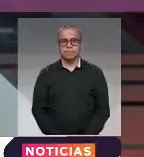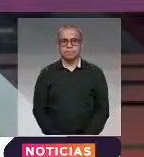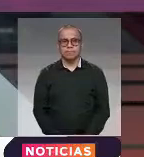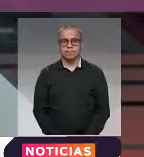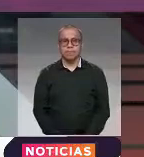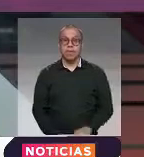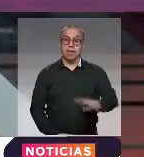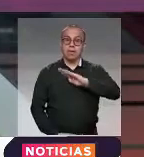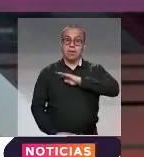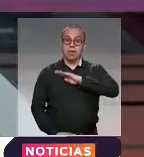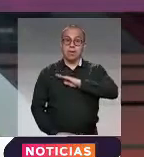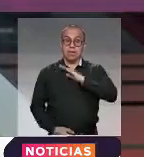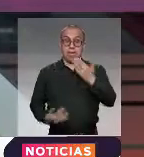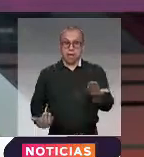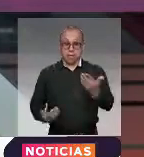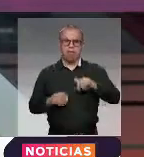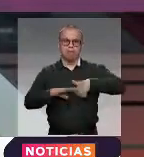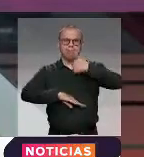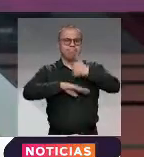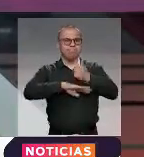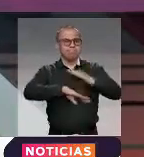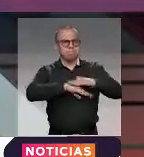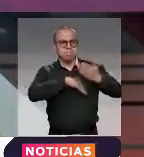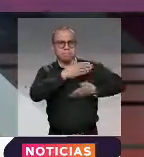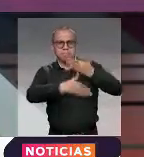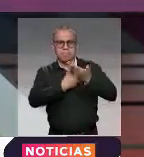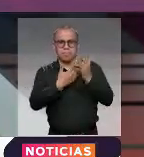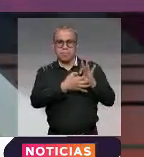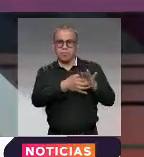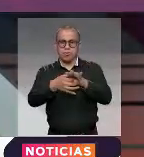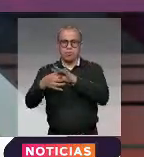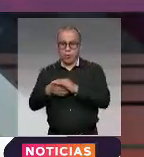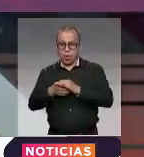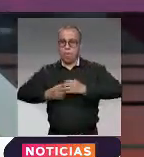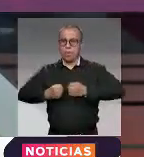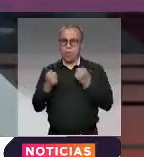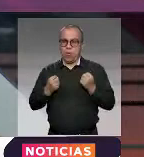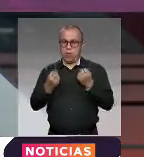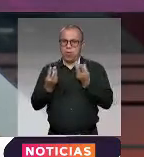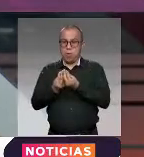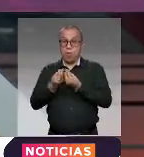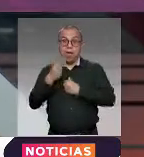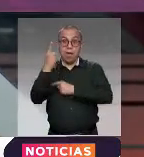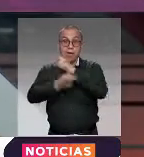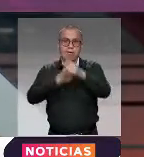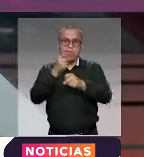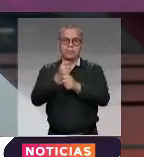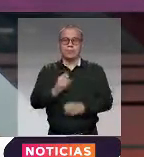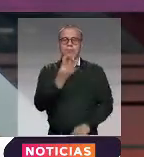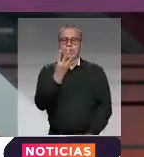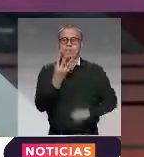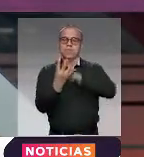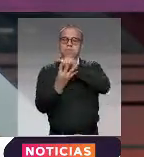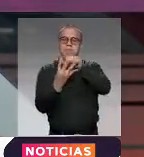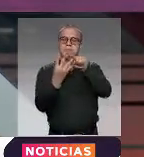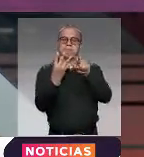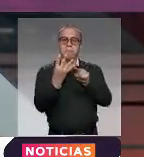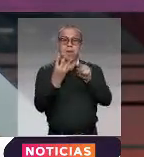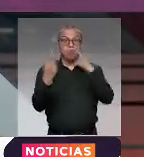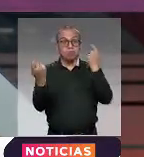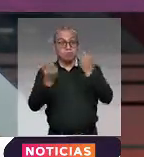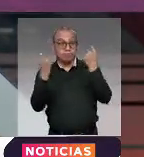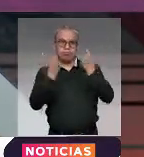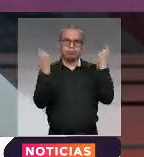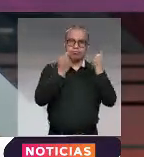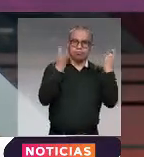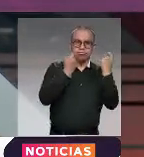La Alcaldía Mayor, de manera articulada con Invest in Bogotá, anunció para este año cuatro ruedas virtuales de empleo en